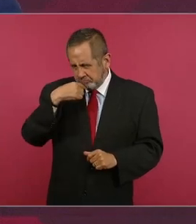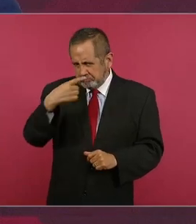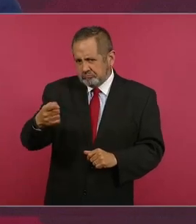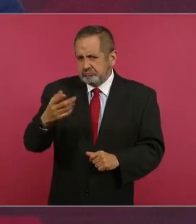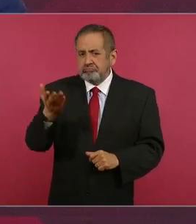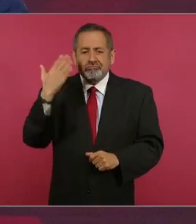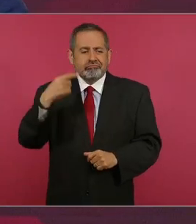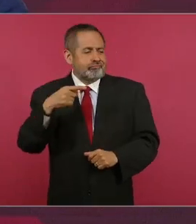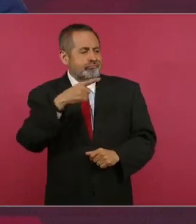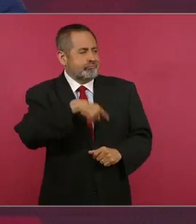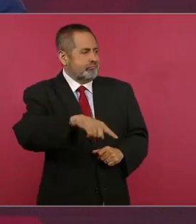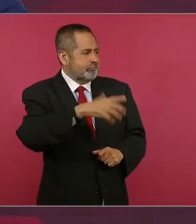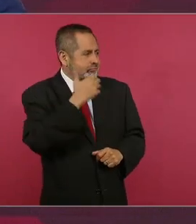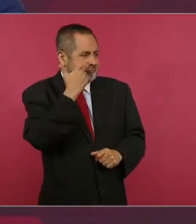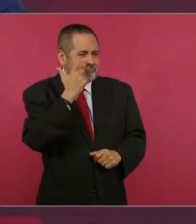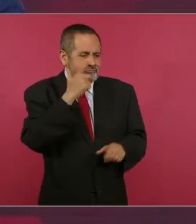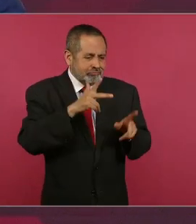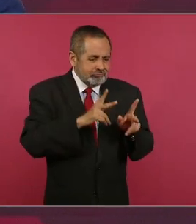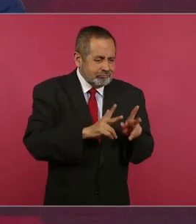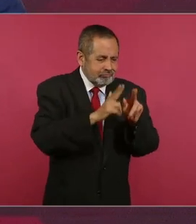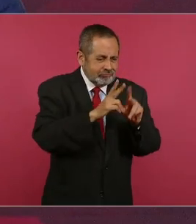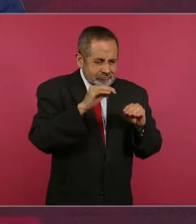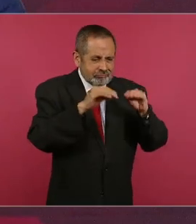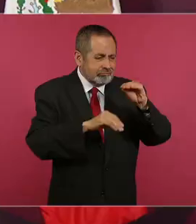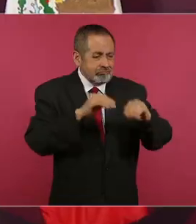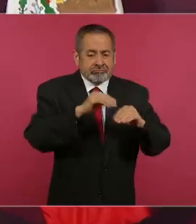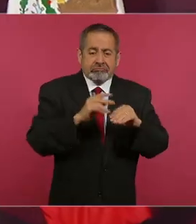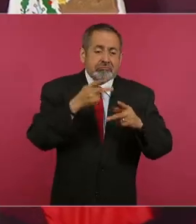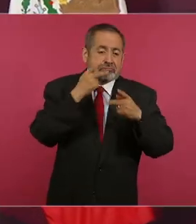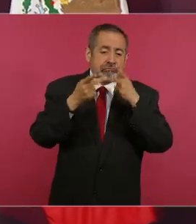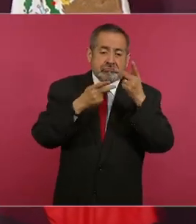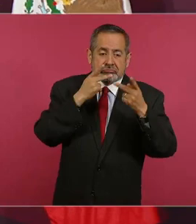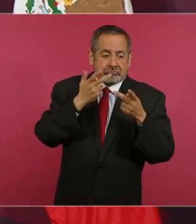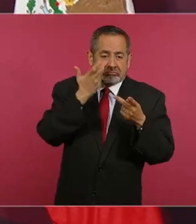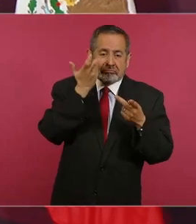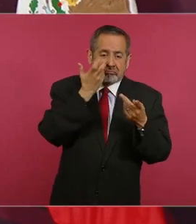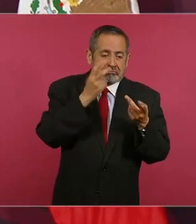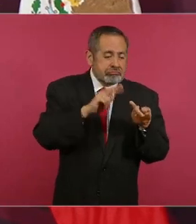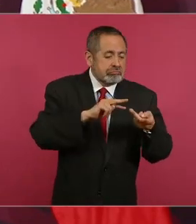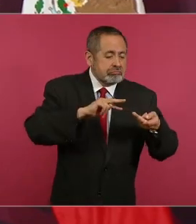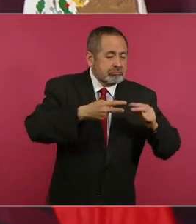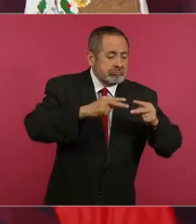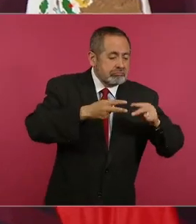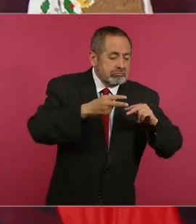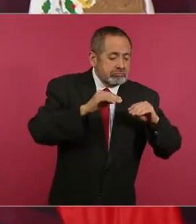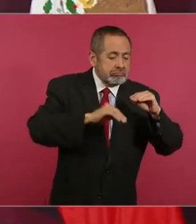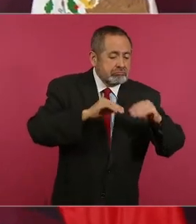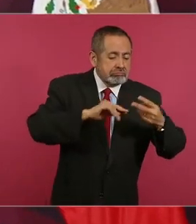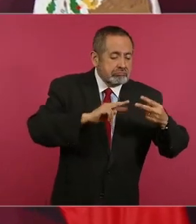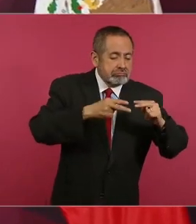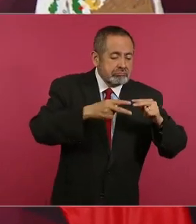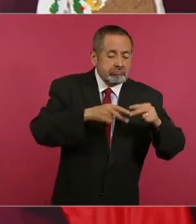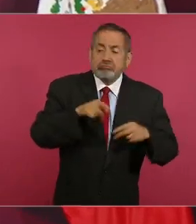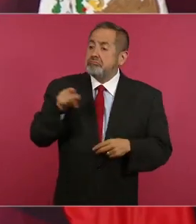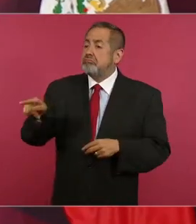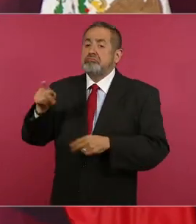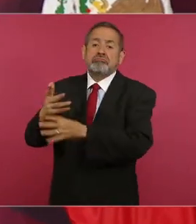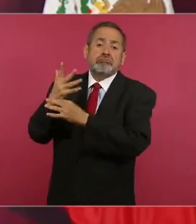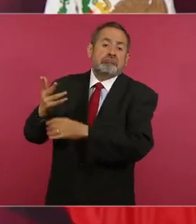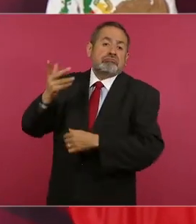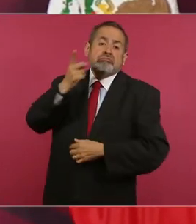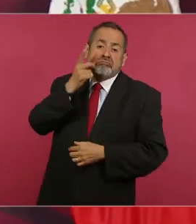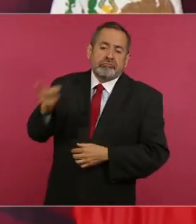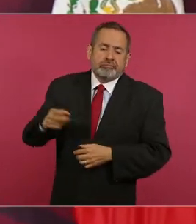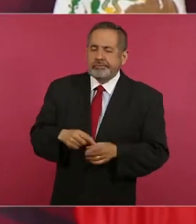lo que había dicho de